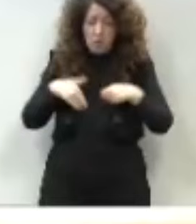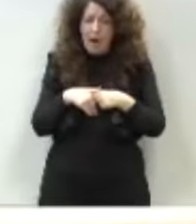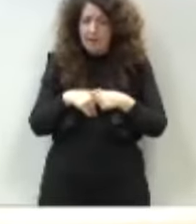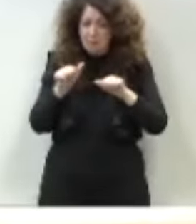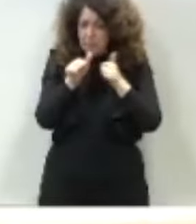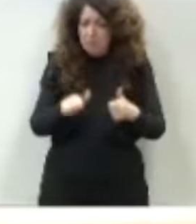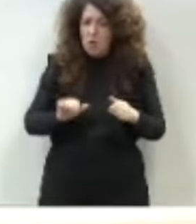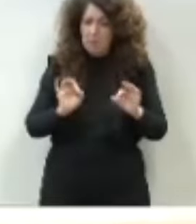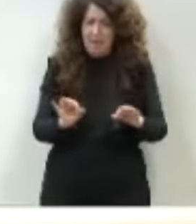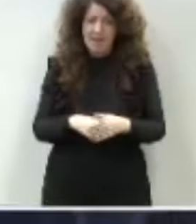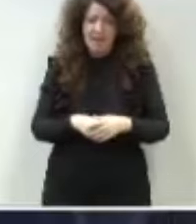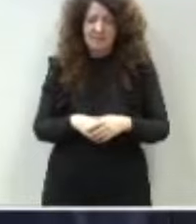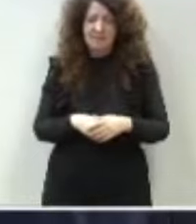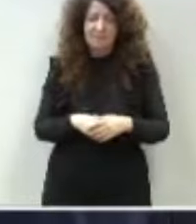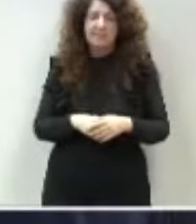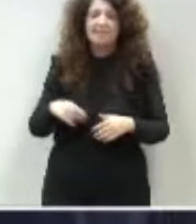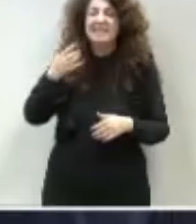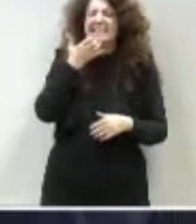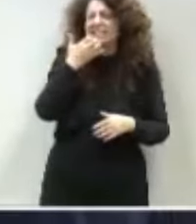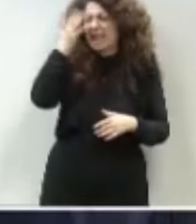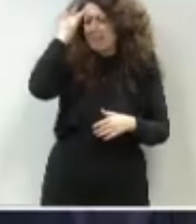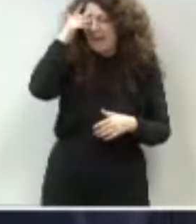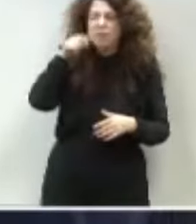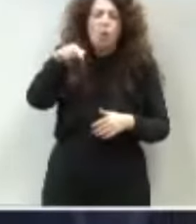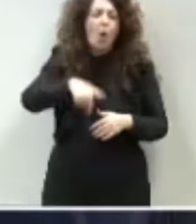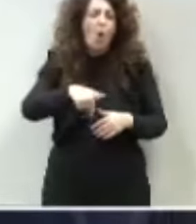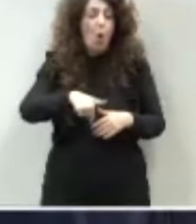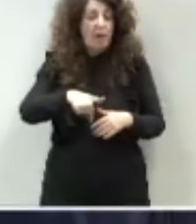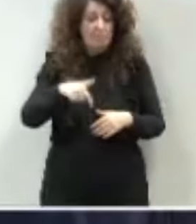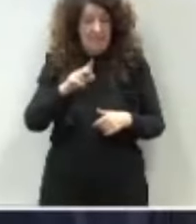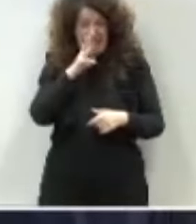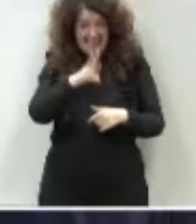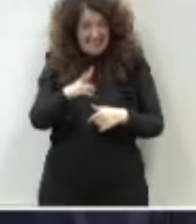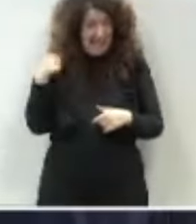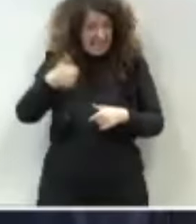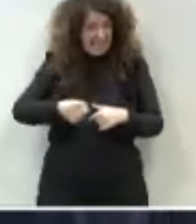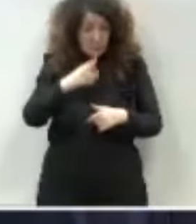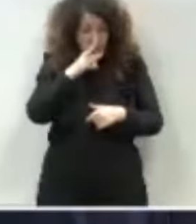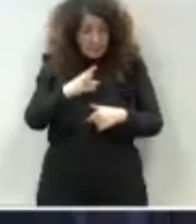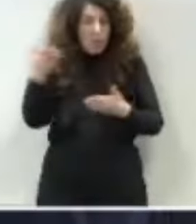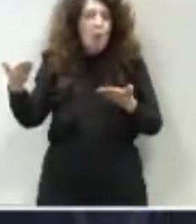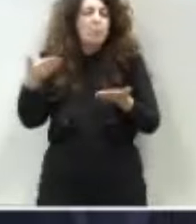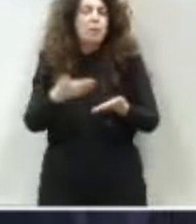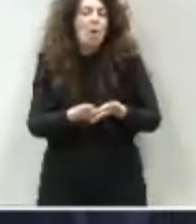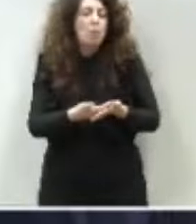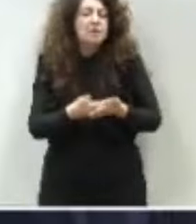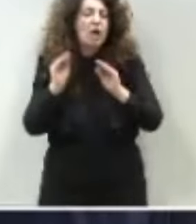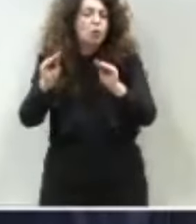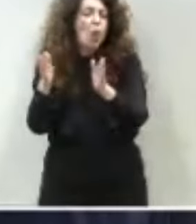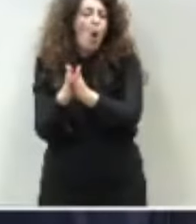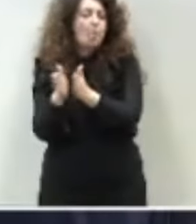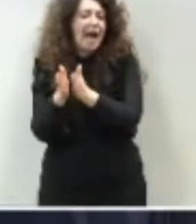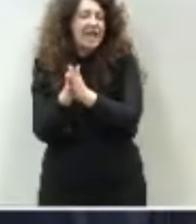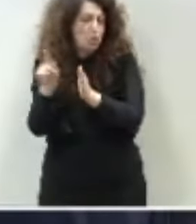administración. Señor Ramos, ¿qué ocurriría si hoy, tres años después, una propuesta que hubiese venido, por ejemplo, de un compañero suyo,